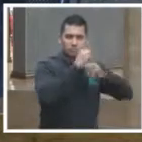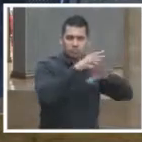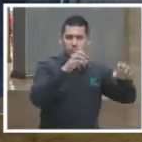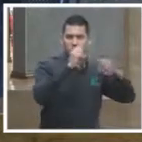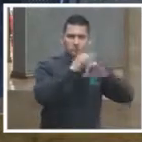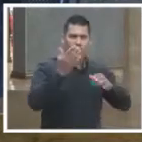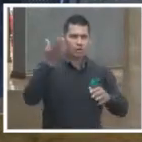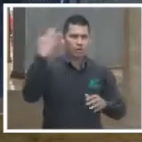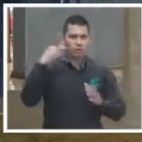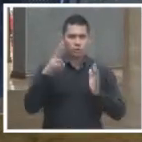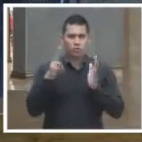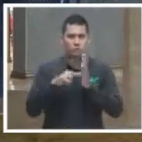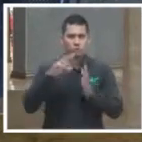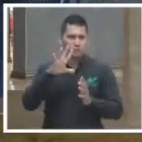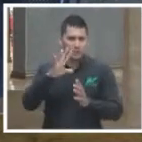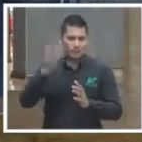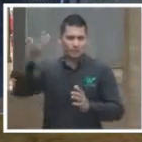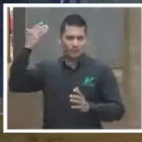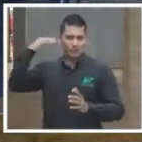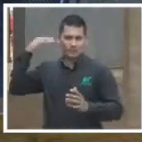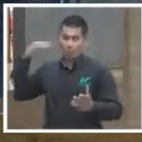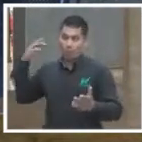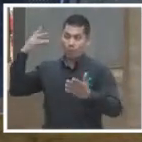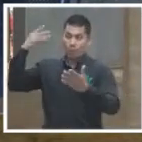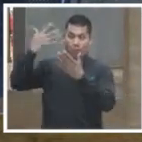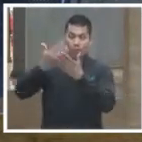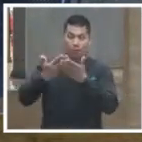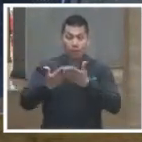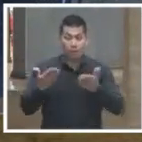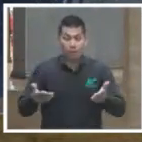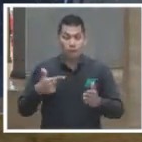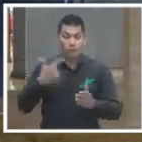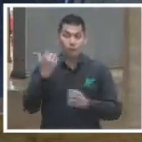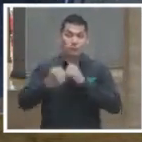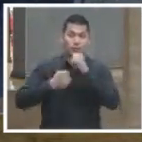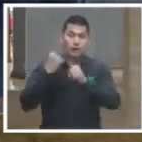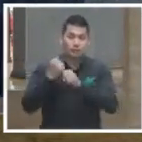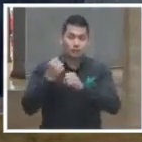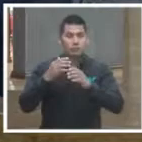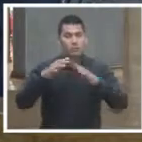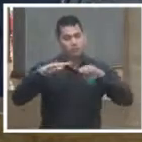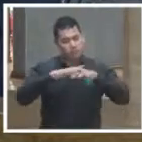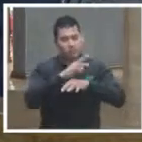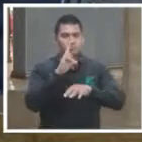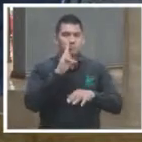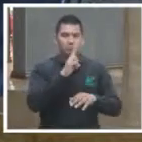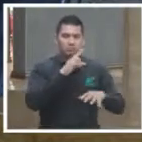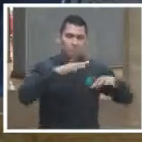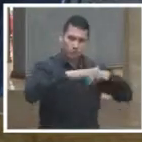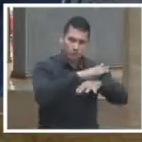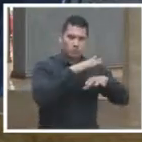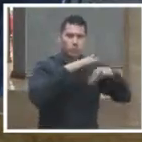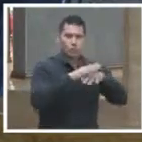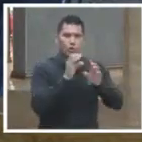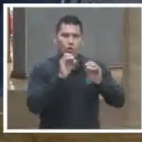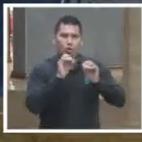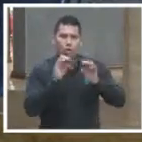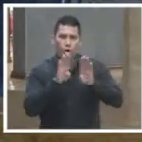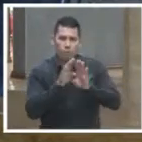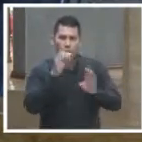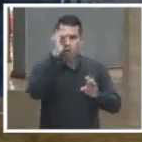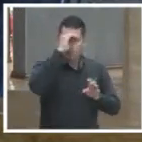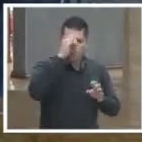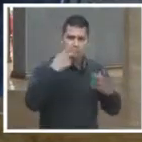en estos 12 años ha cambiado muchísimo el peso que tienen las televisoras en la construcción de la opinión pública, pero es